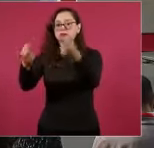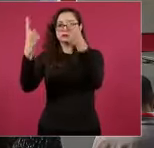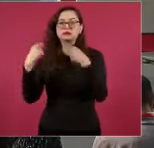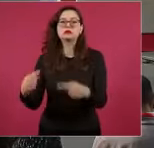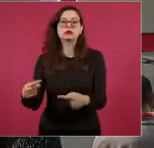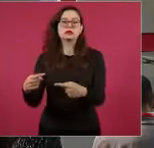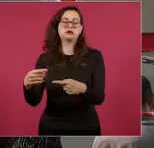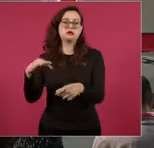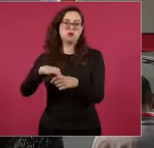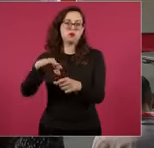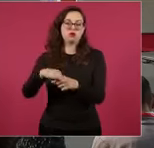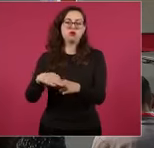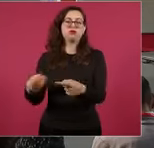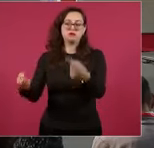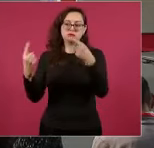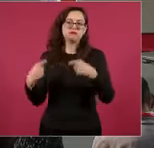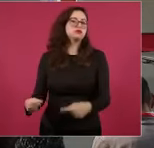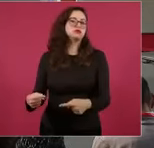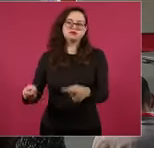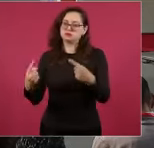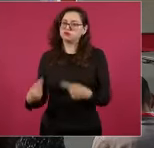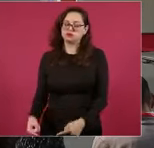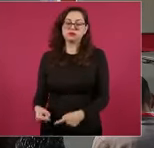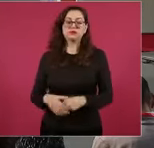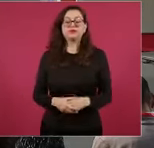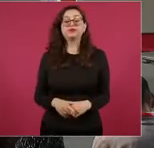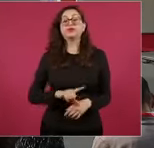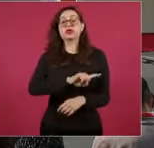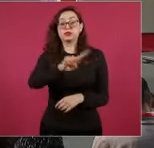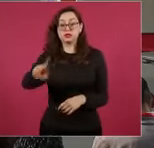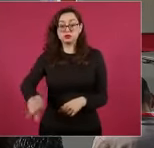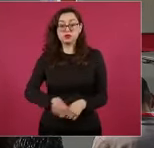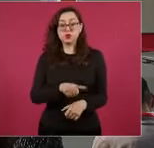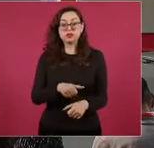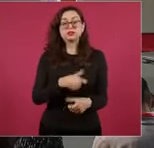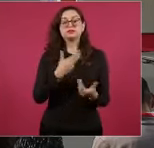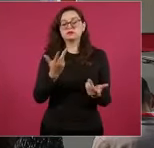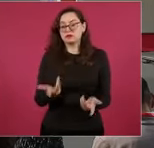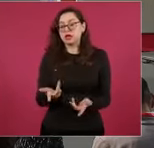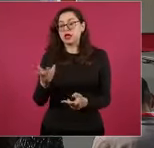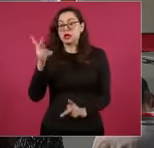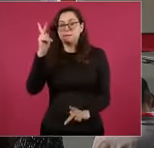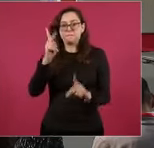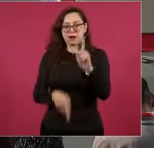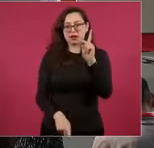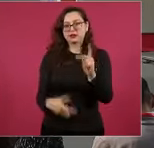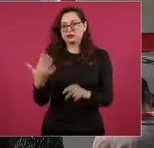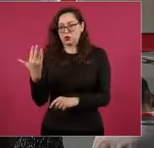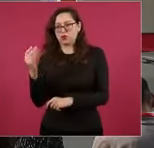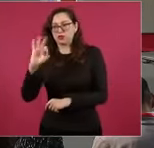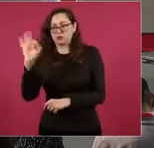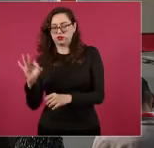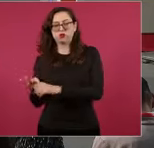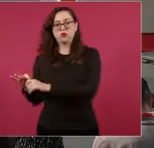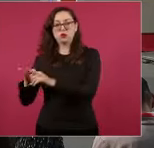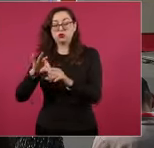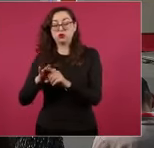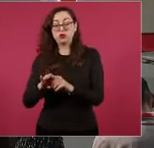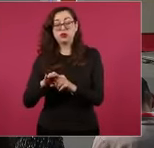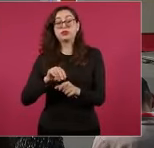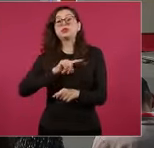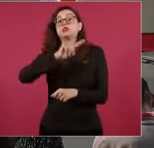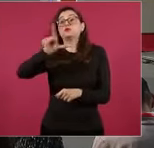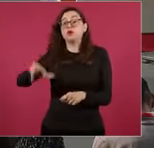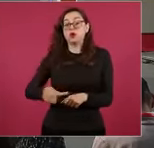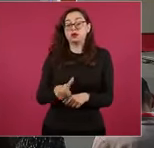y finalmente la segunda elección, la segunda mitad de jueces y magistrados habrán de